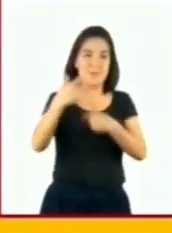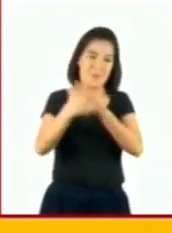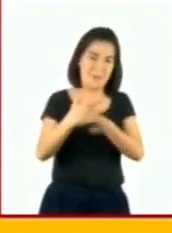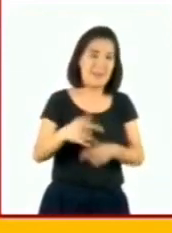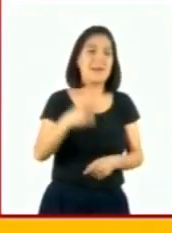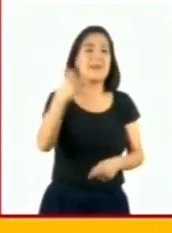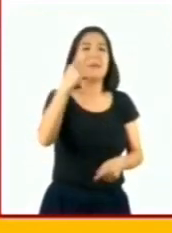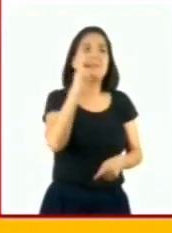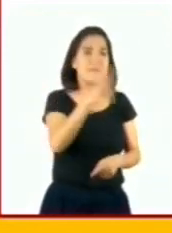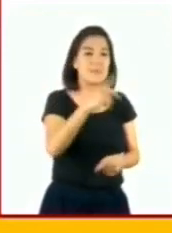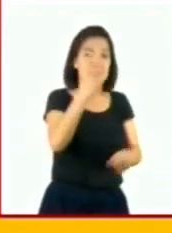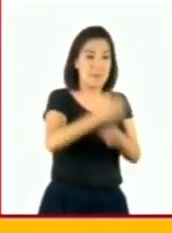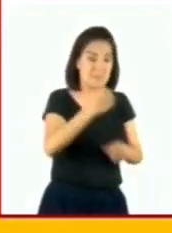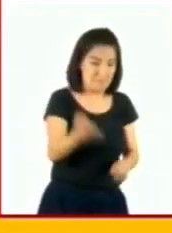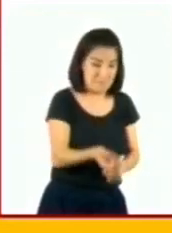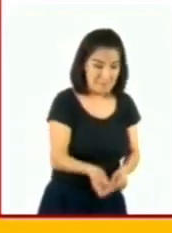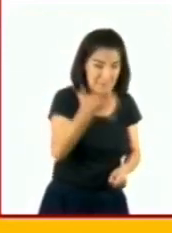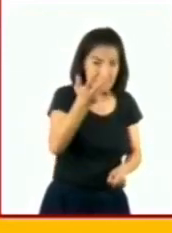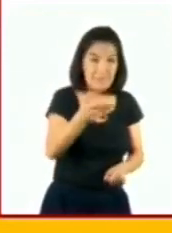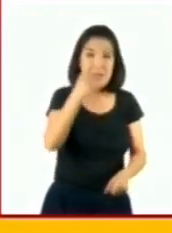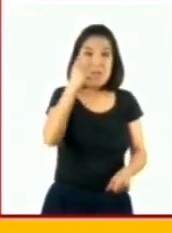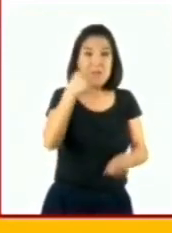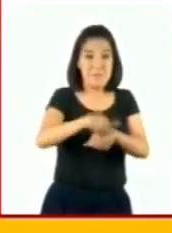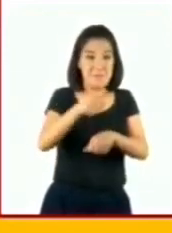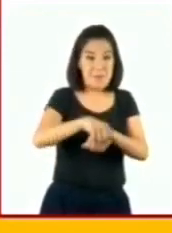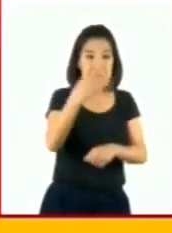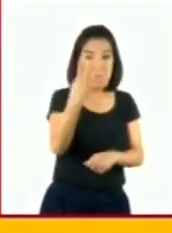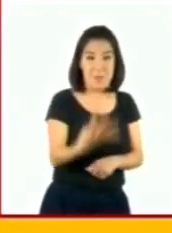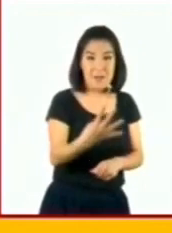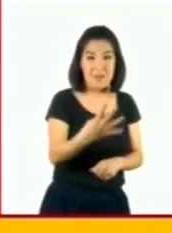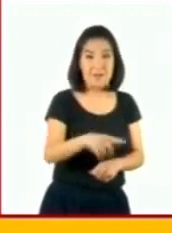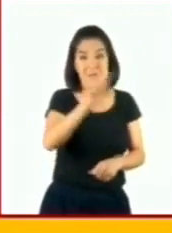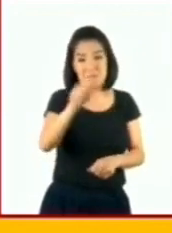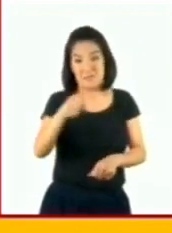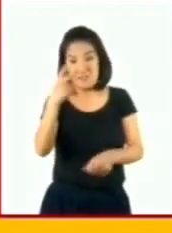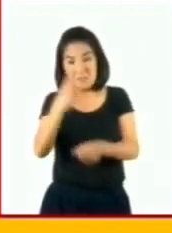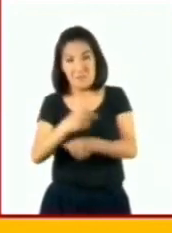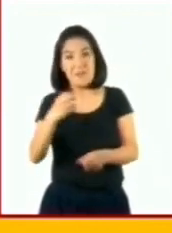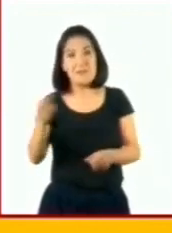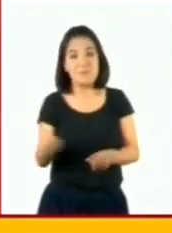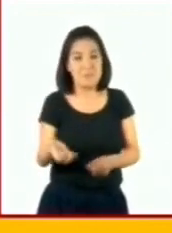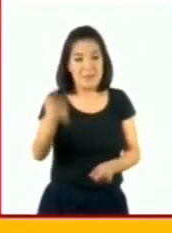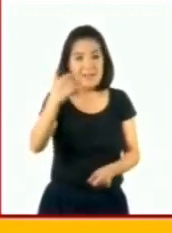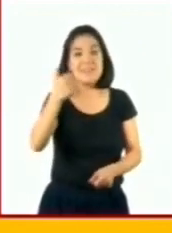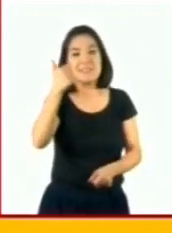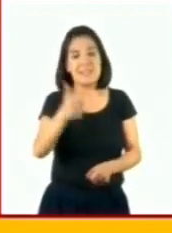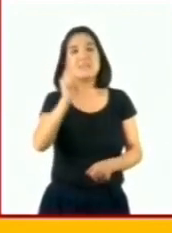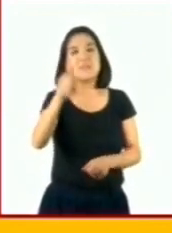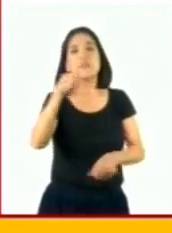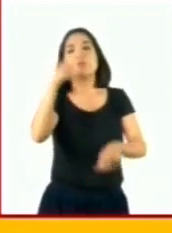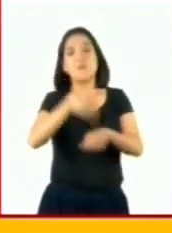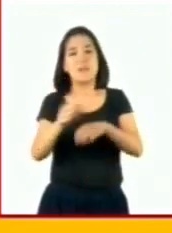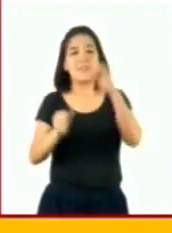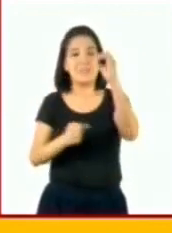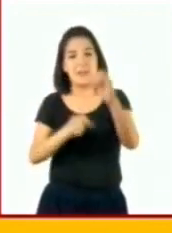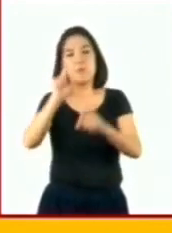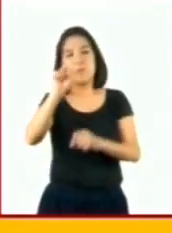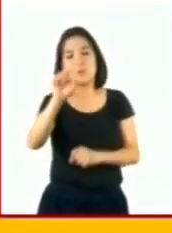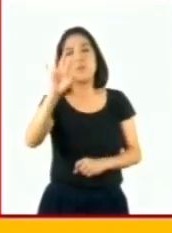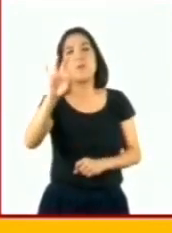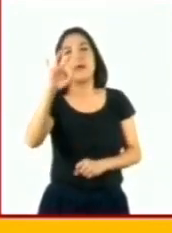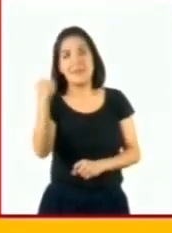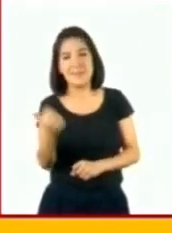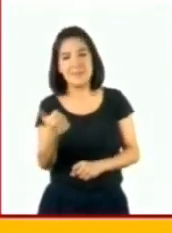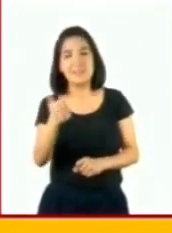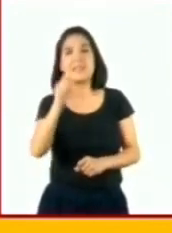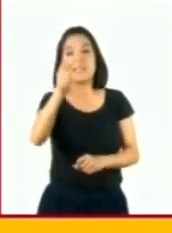lanzamiento el dado cae en el número cuatro y en el segundo cae en seis, se forma el número 0.46. De acuerdo